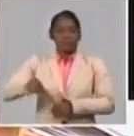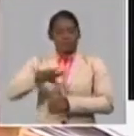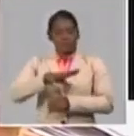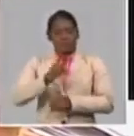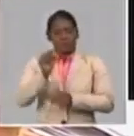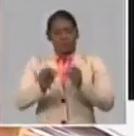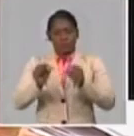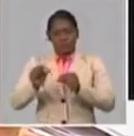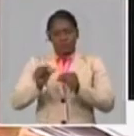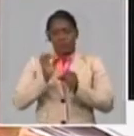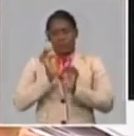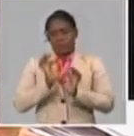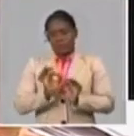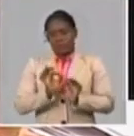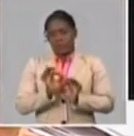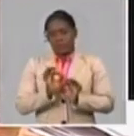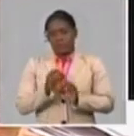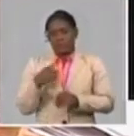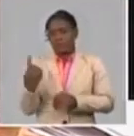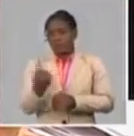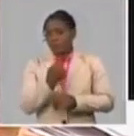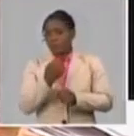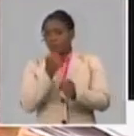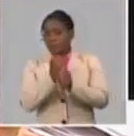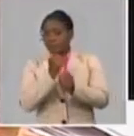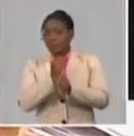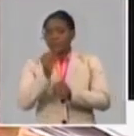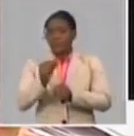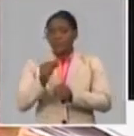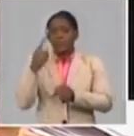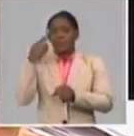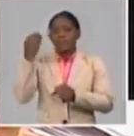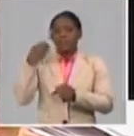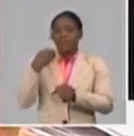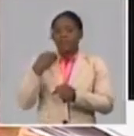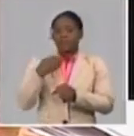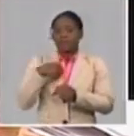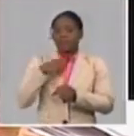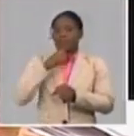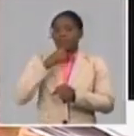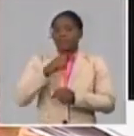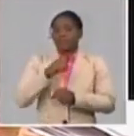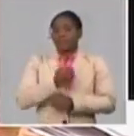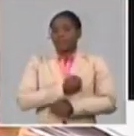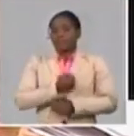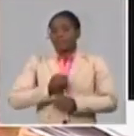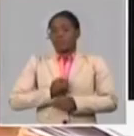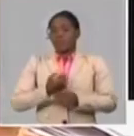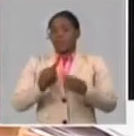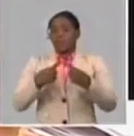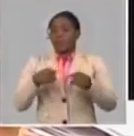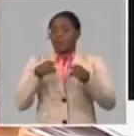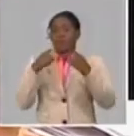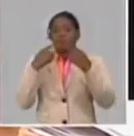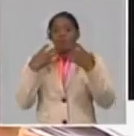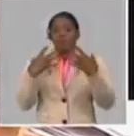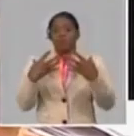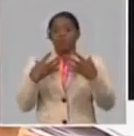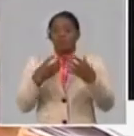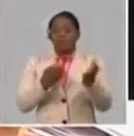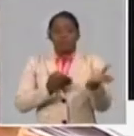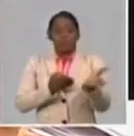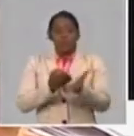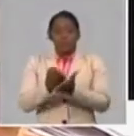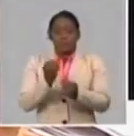trabajadores conocen que no es suficiente hoy resistir. Resulta imprescindible avanzar en los